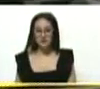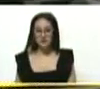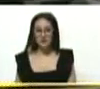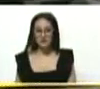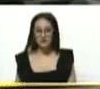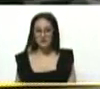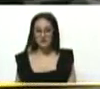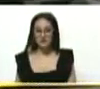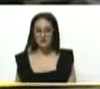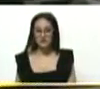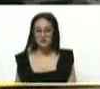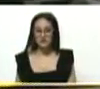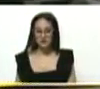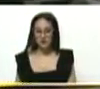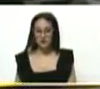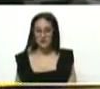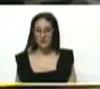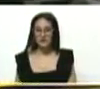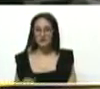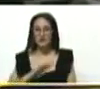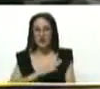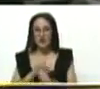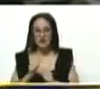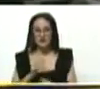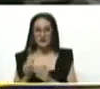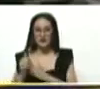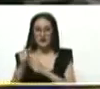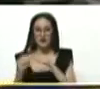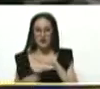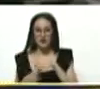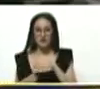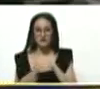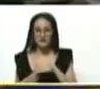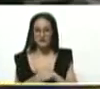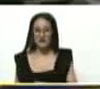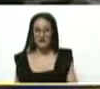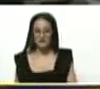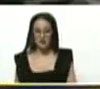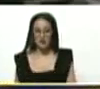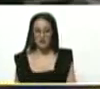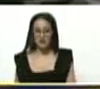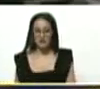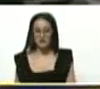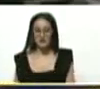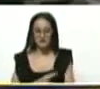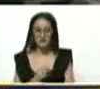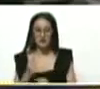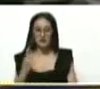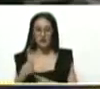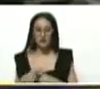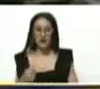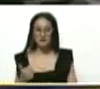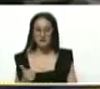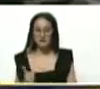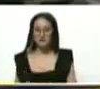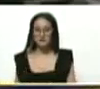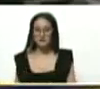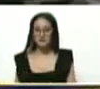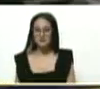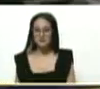porque fortalece el liderazgo en la base para fortalecer el 1x10 del buen gobierno,